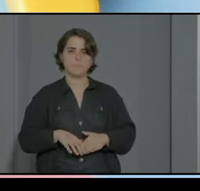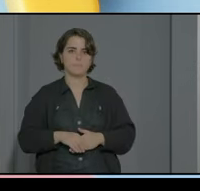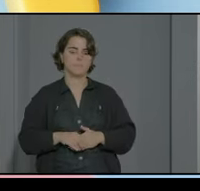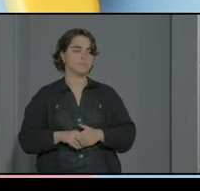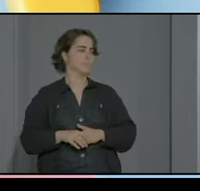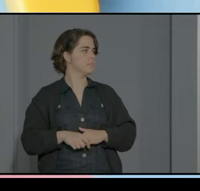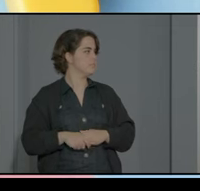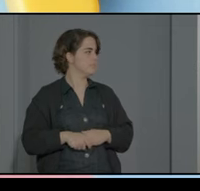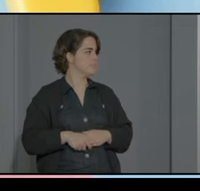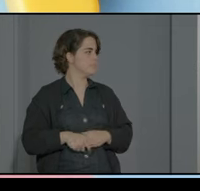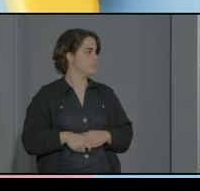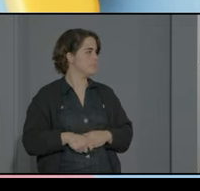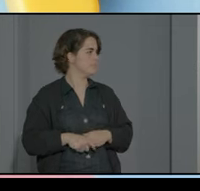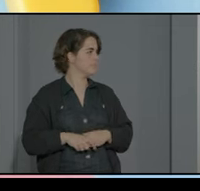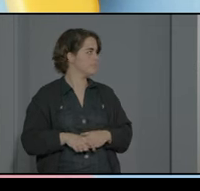bueno